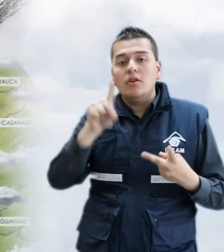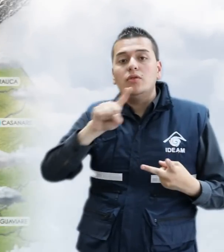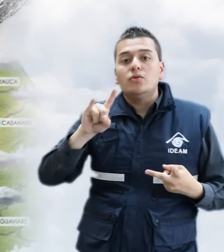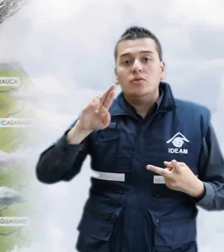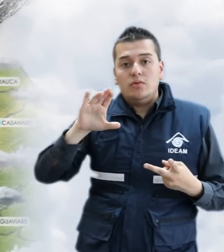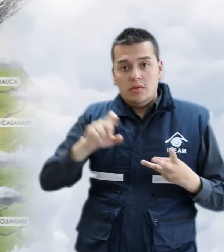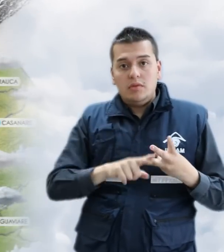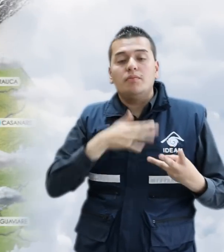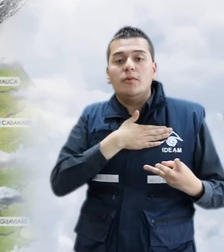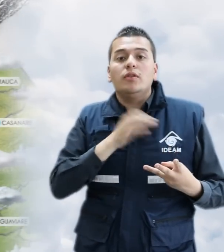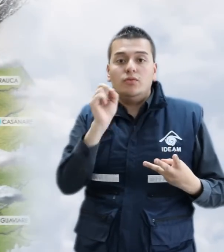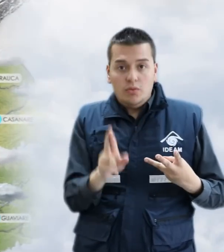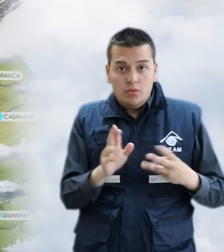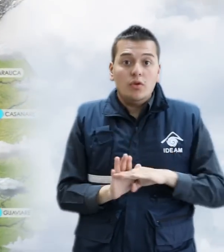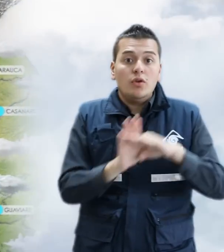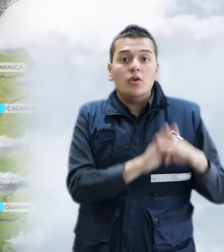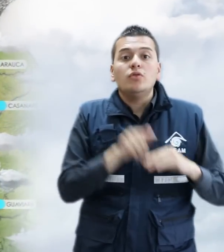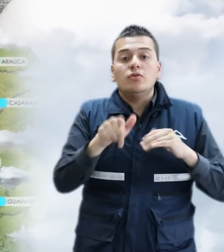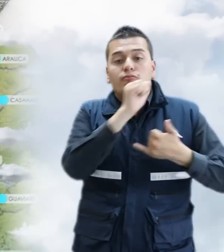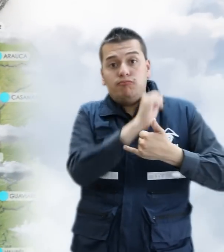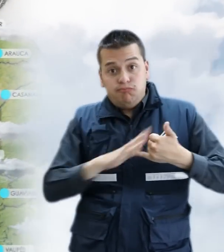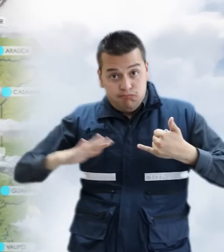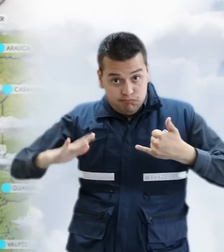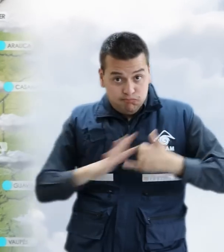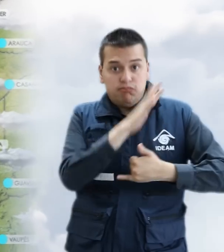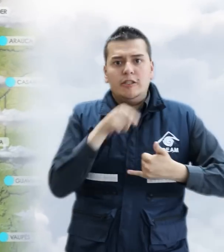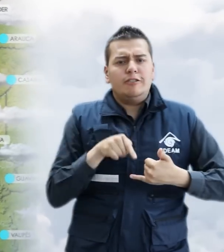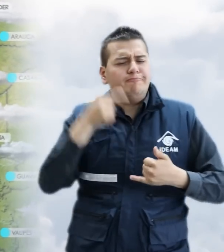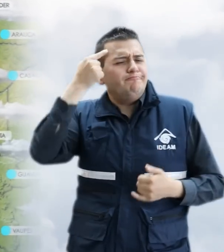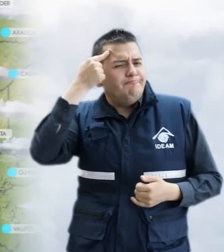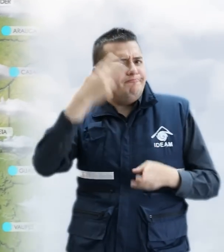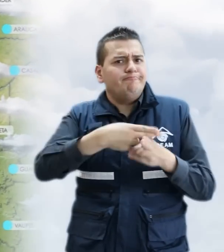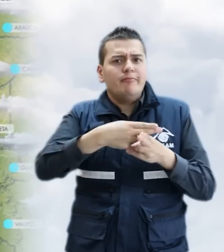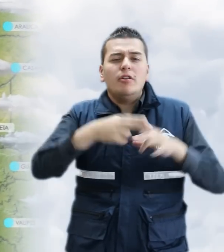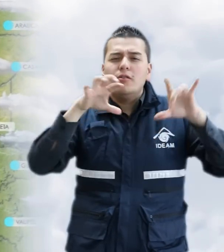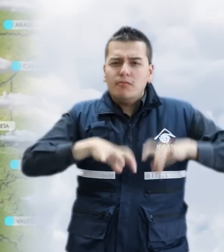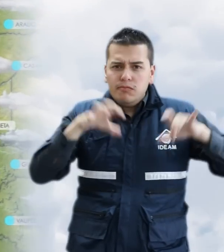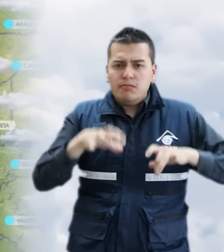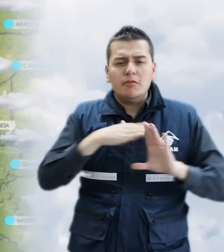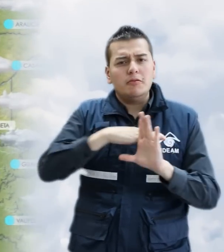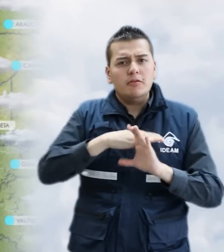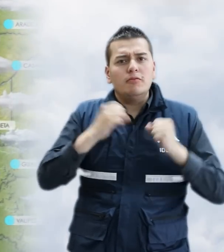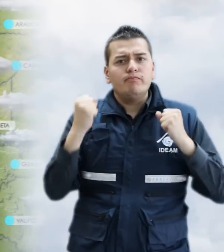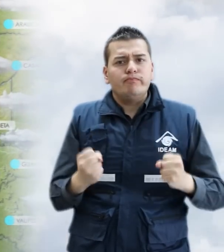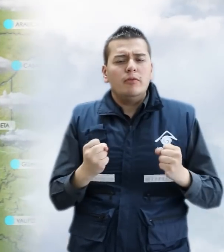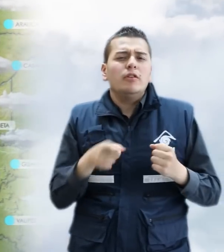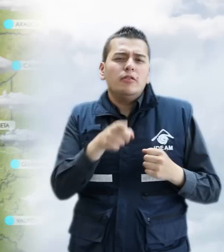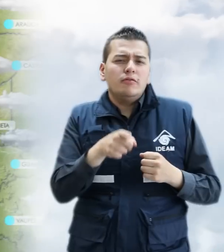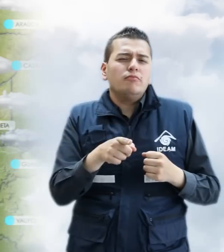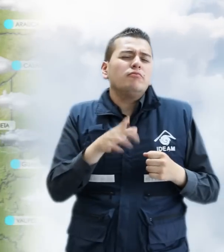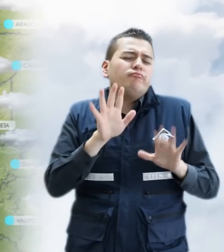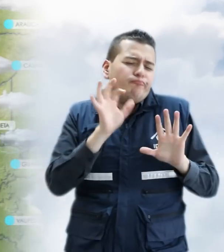Sucre y Sur de Bolívar. En la región pacífica se esperan lluvias entre moderadas y fuertes con